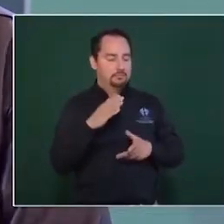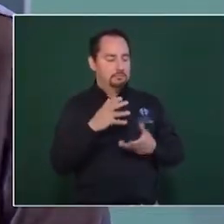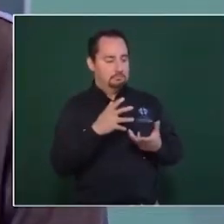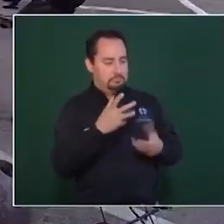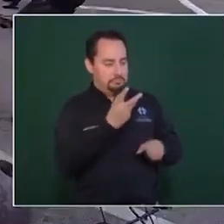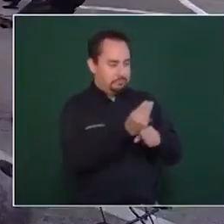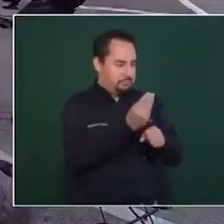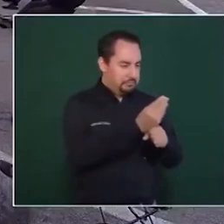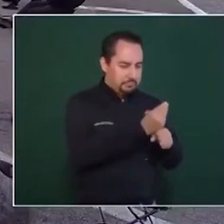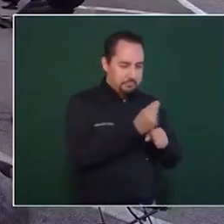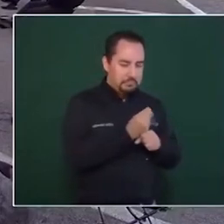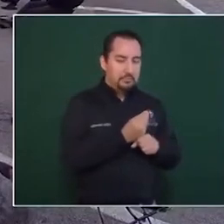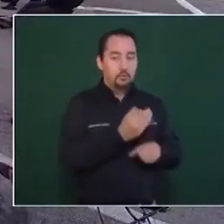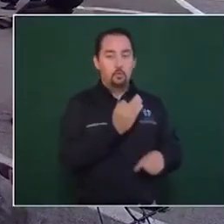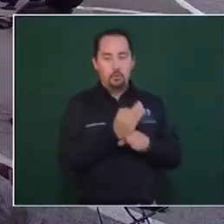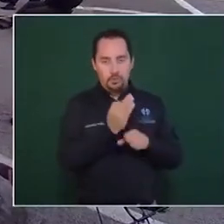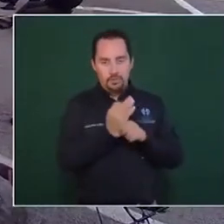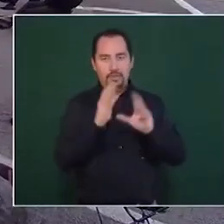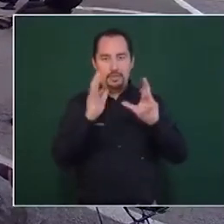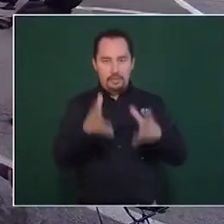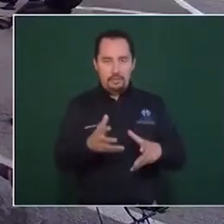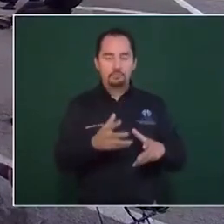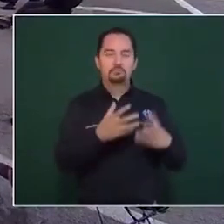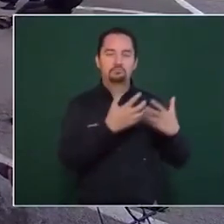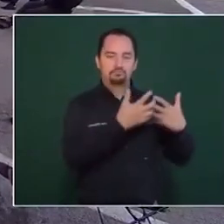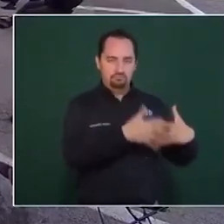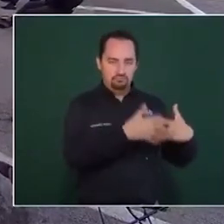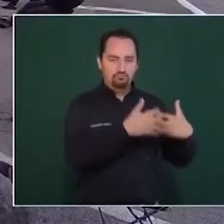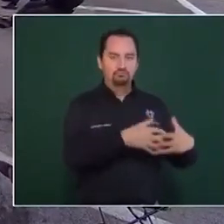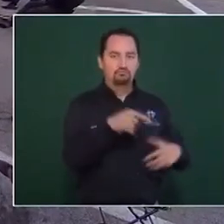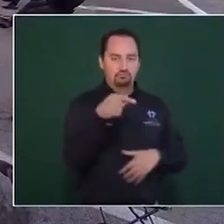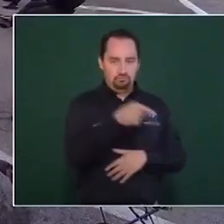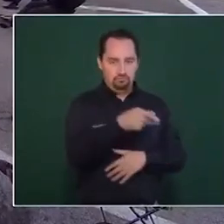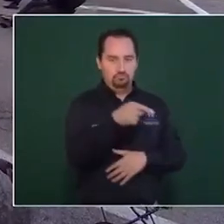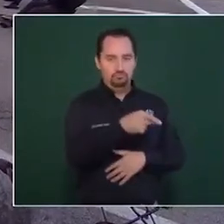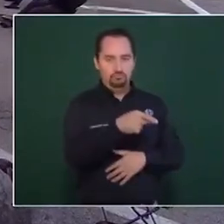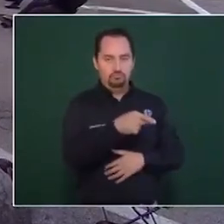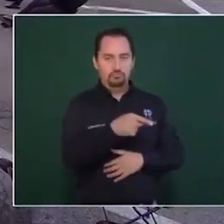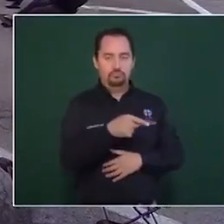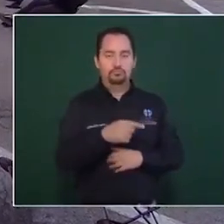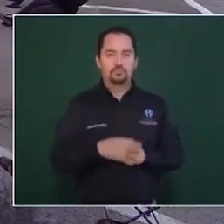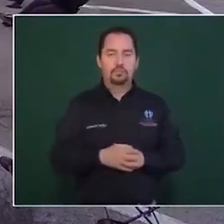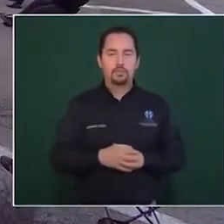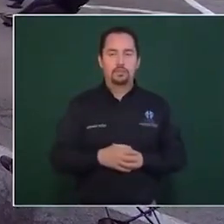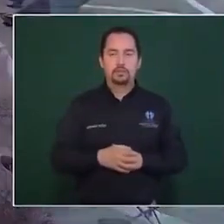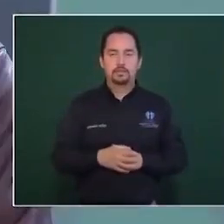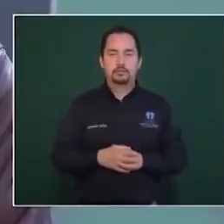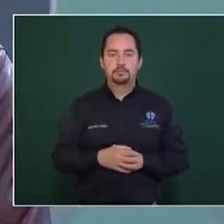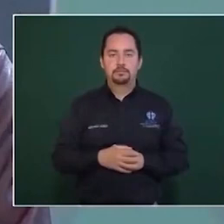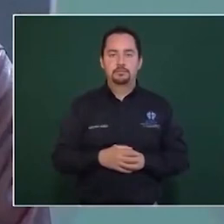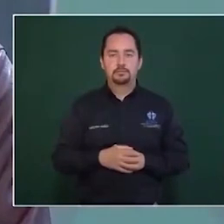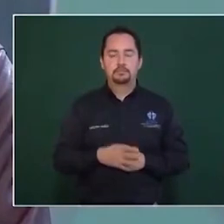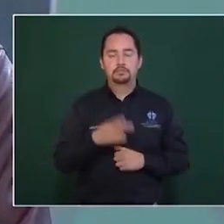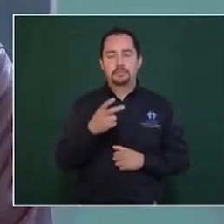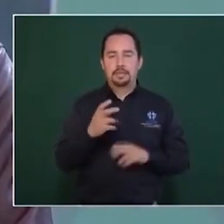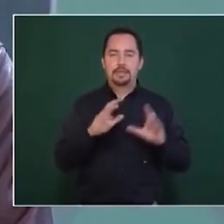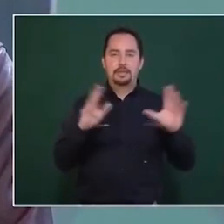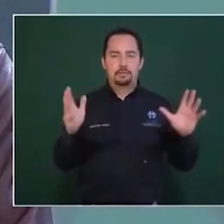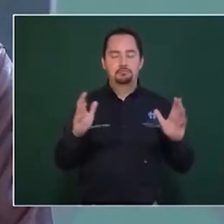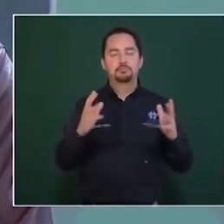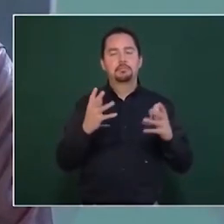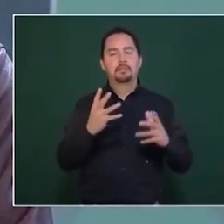Entonces, se está produciendo ya esa planta fertilizante. Ya también se logró un acuerdo,